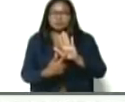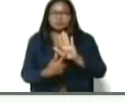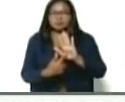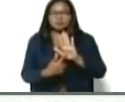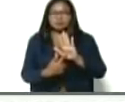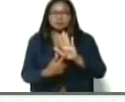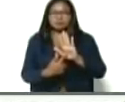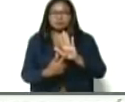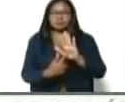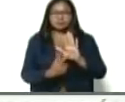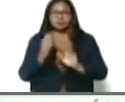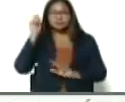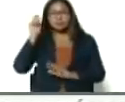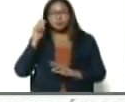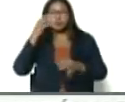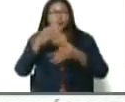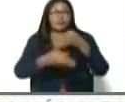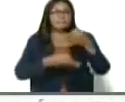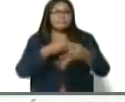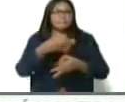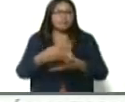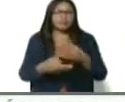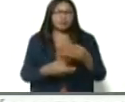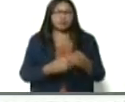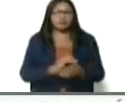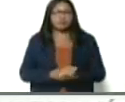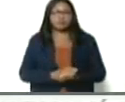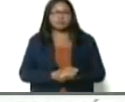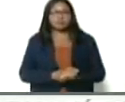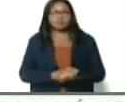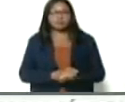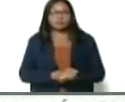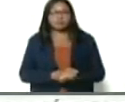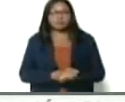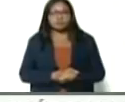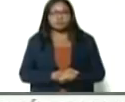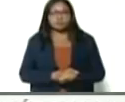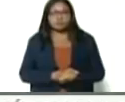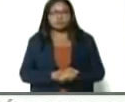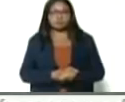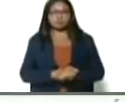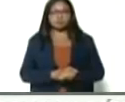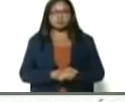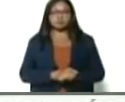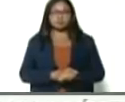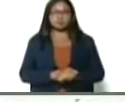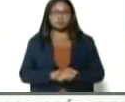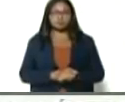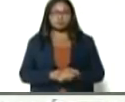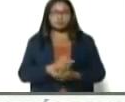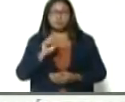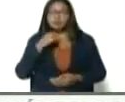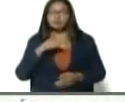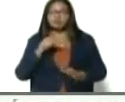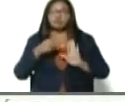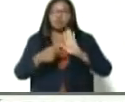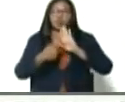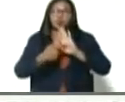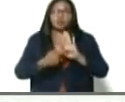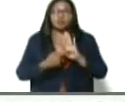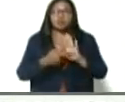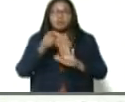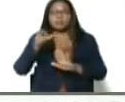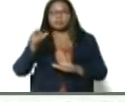diputado Ricardo Sánchez expresaba, ¿no? Y por otro lado, en el marco de la declaración de las